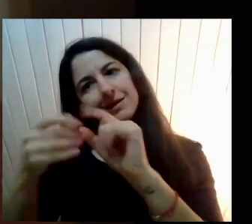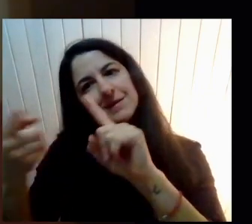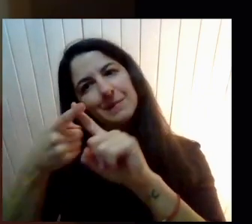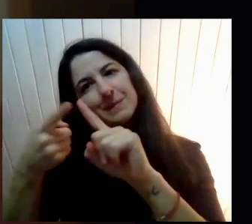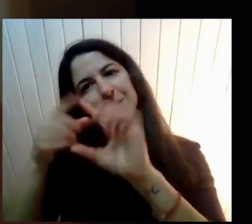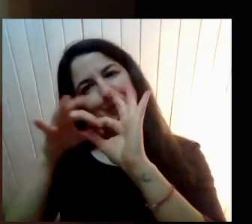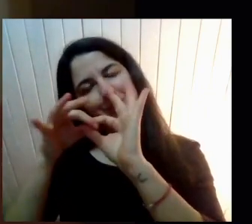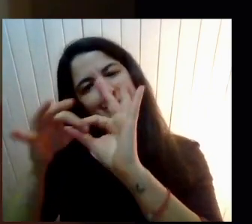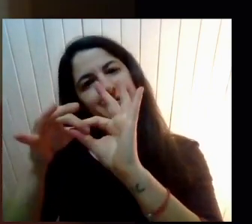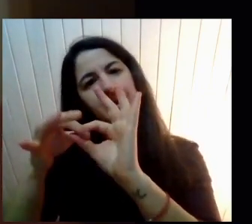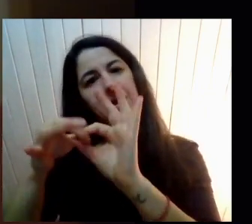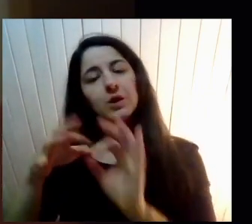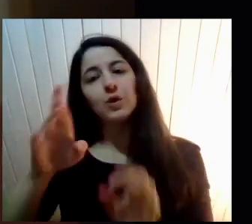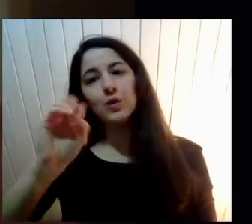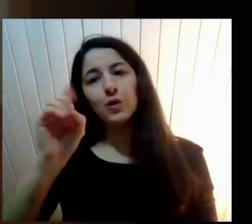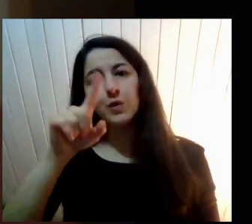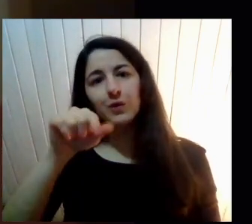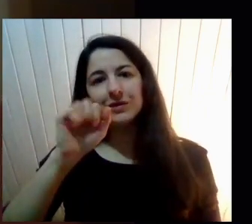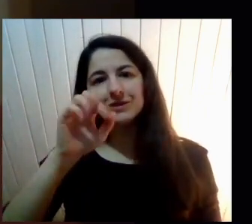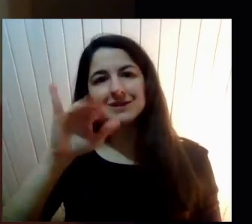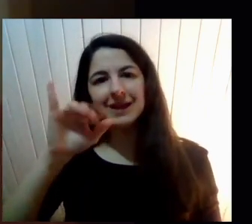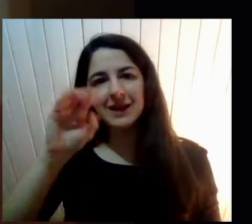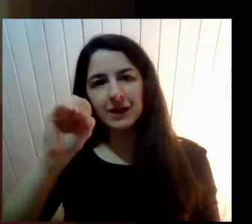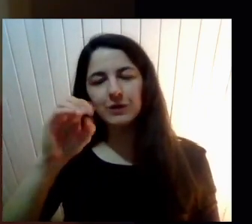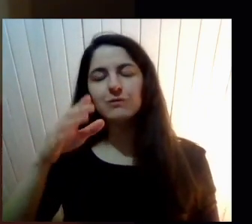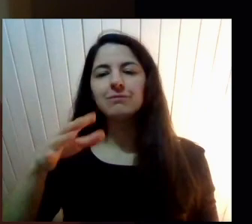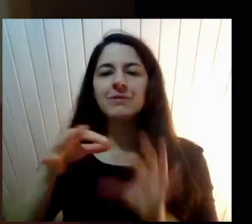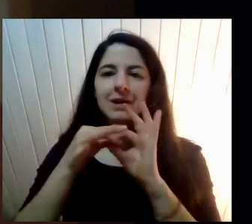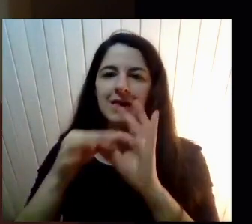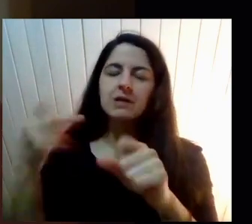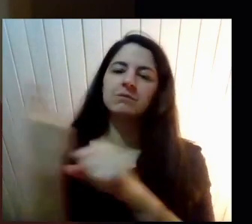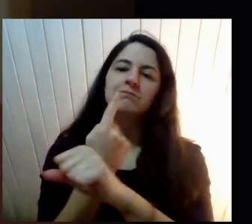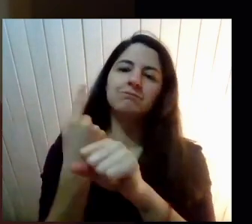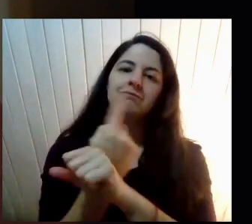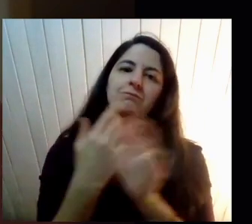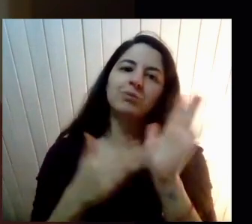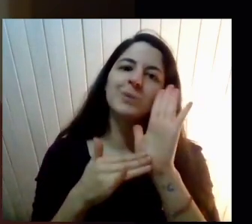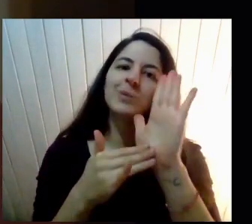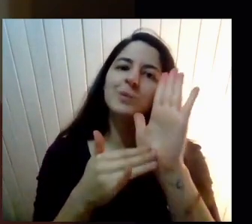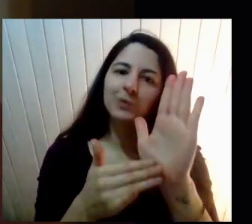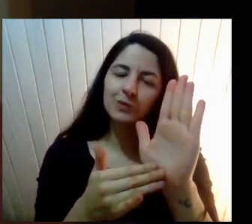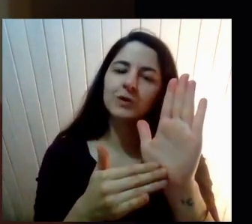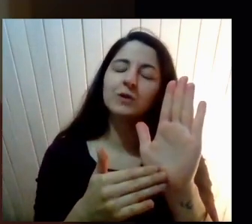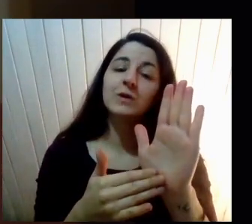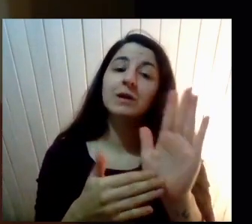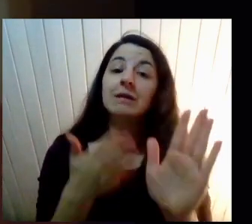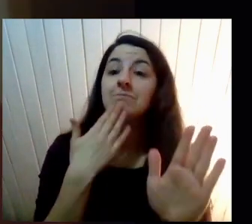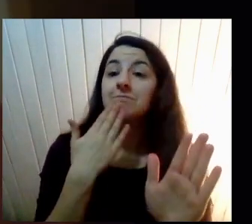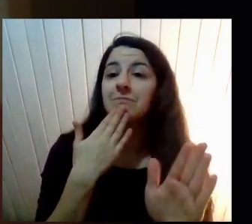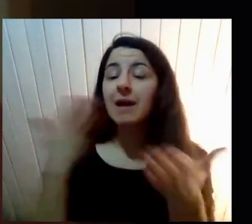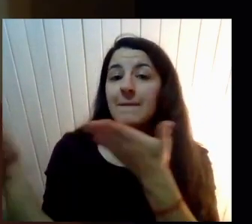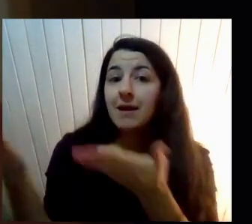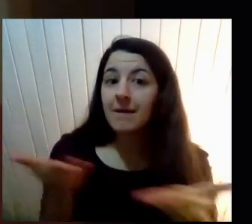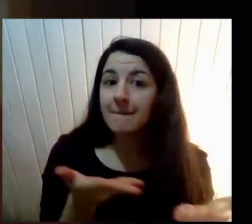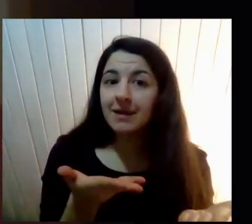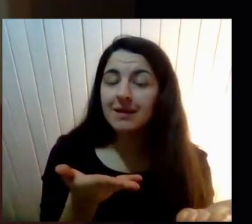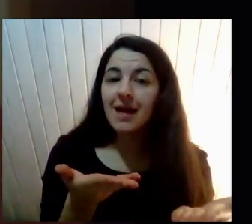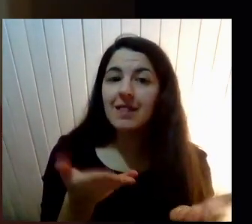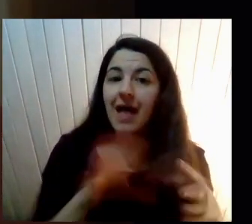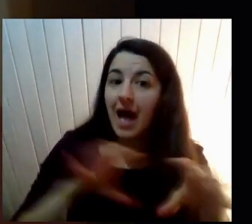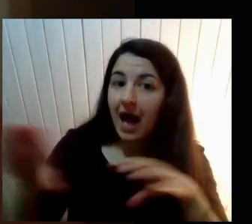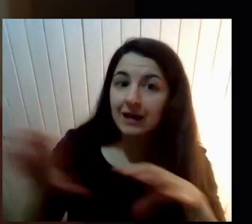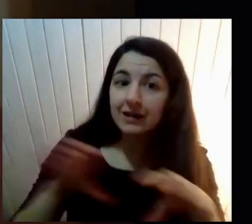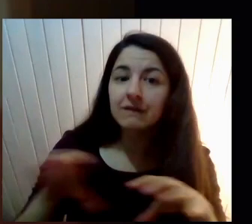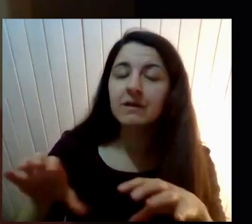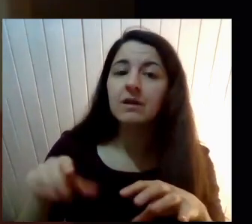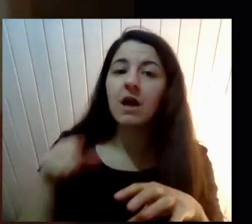Rosario Tu exposición Tu conversación Y también El dejarte Bueno Invitar A las actividades Que también